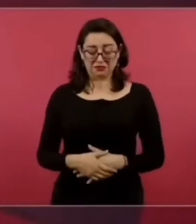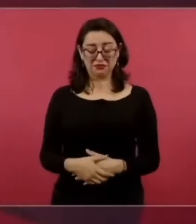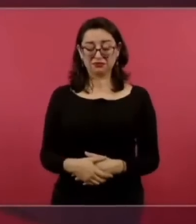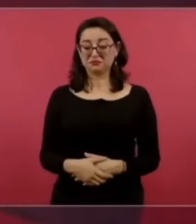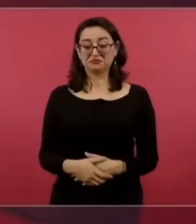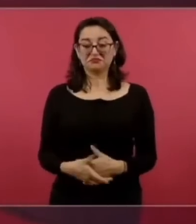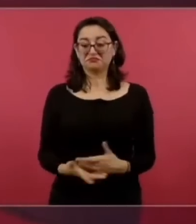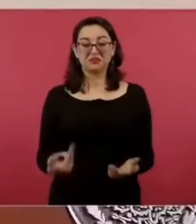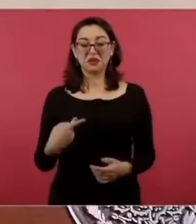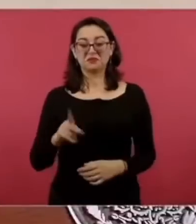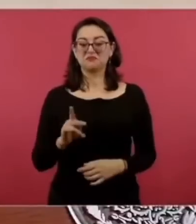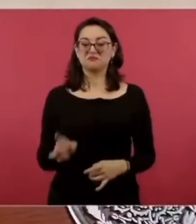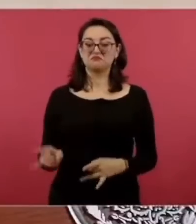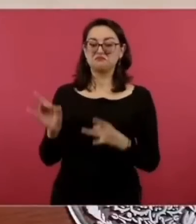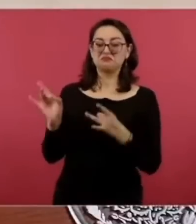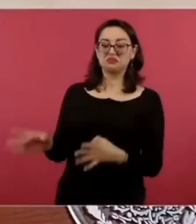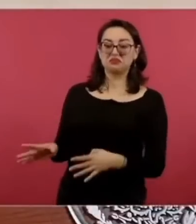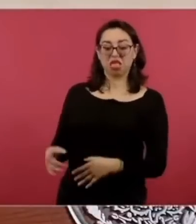ni podrán